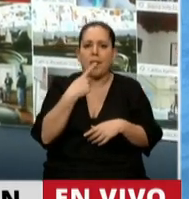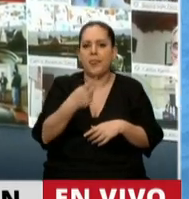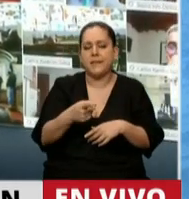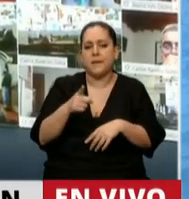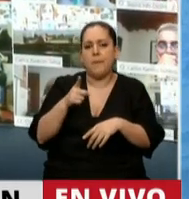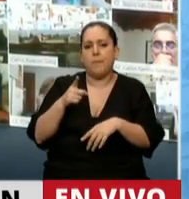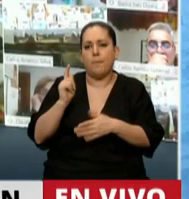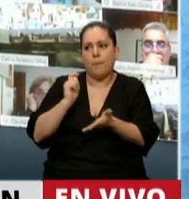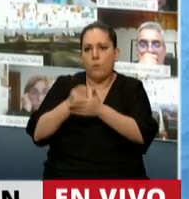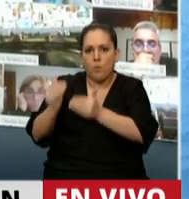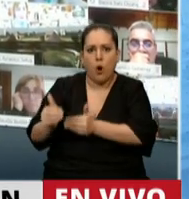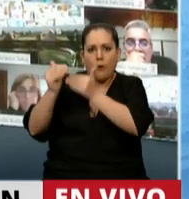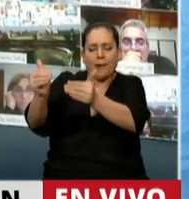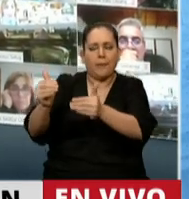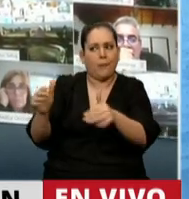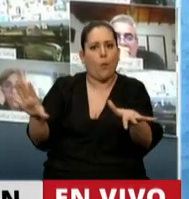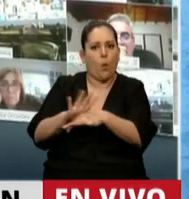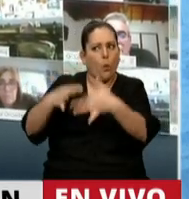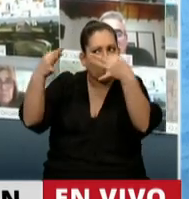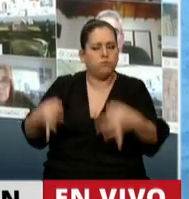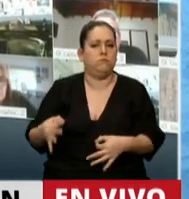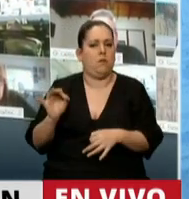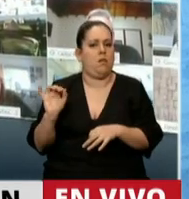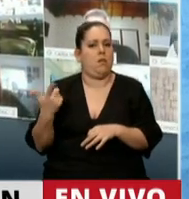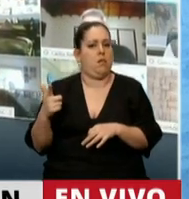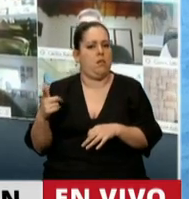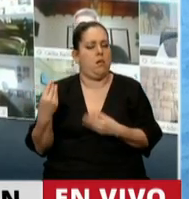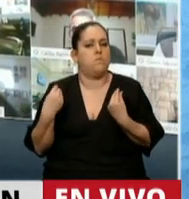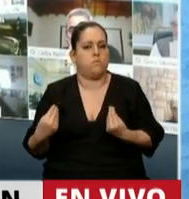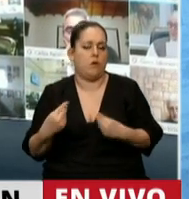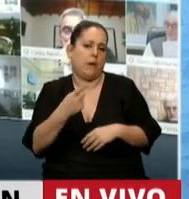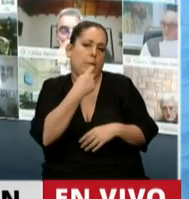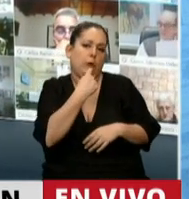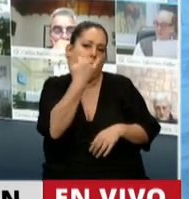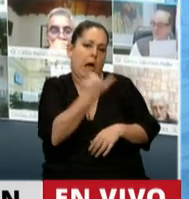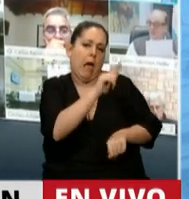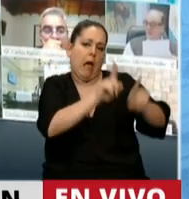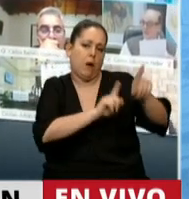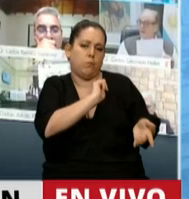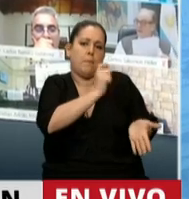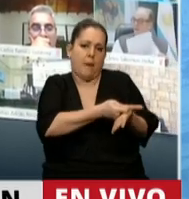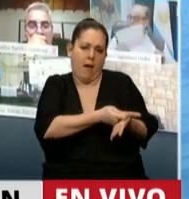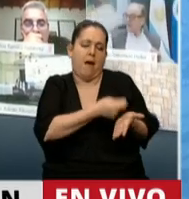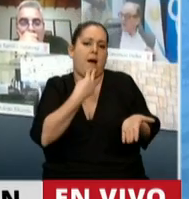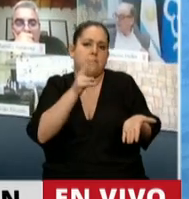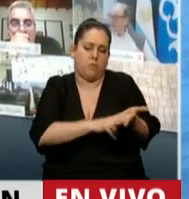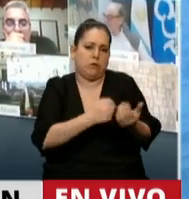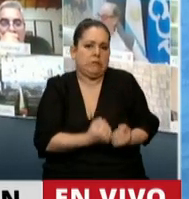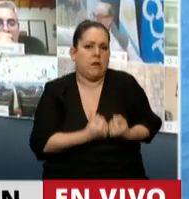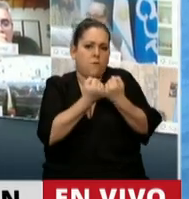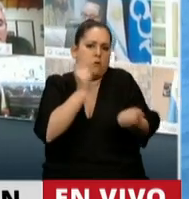injusta porque no tienen beneficios los que rigurosamente pagan con mucho esfuerzo